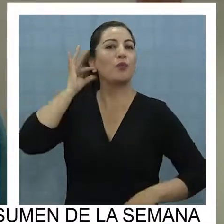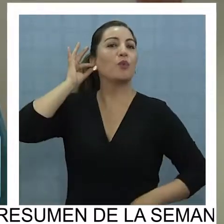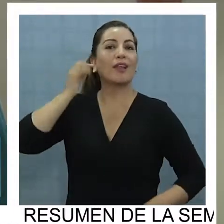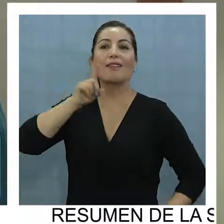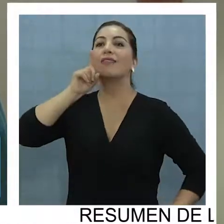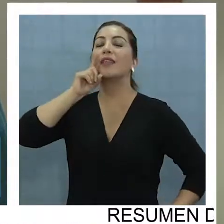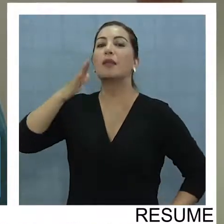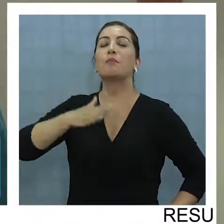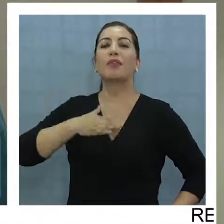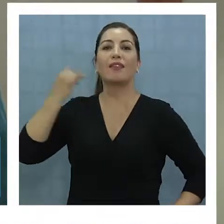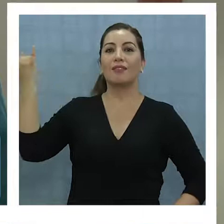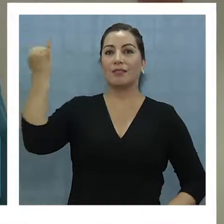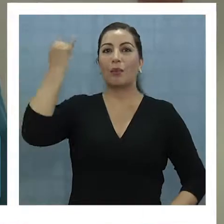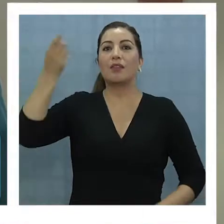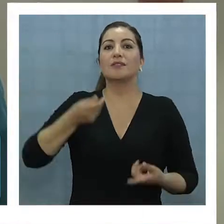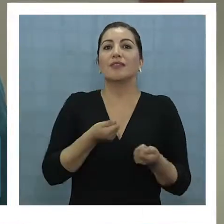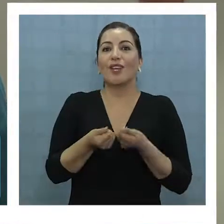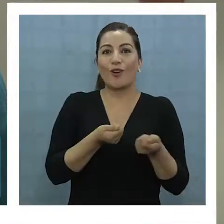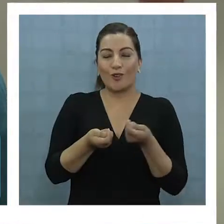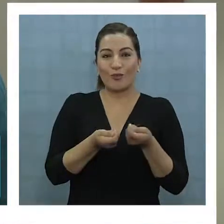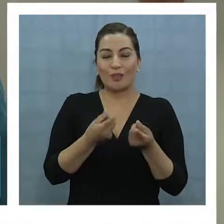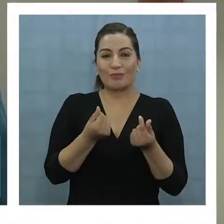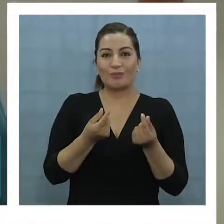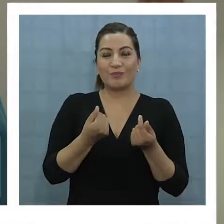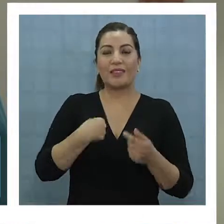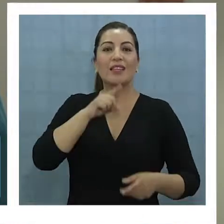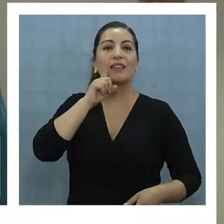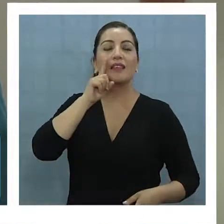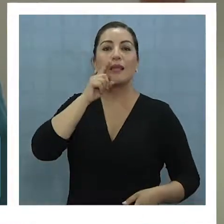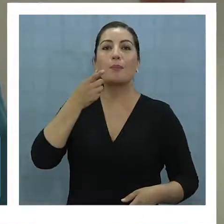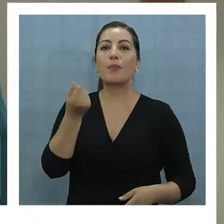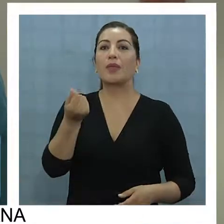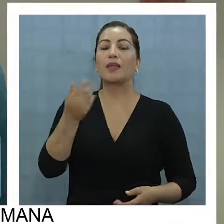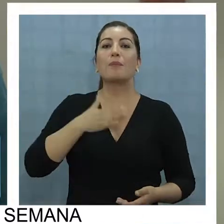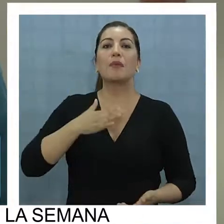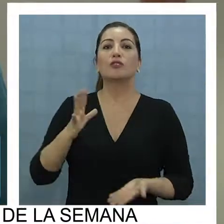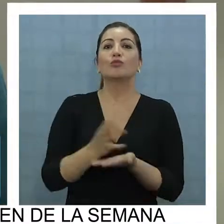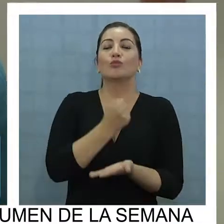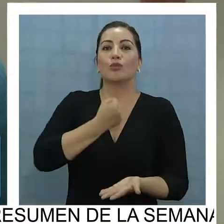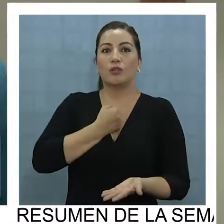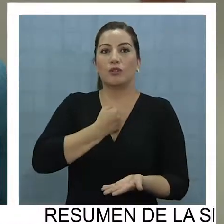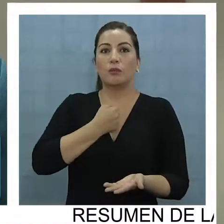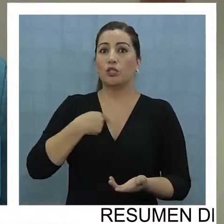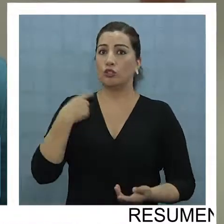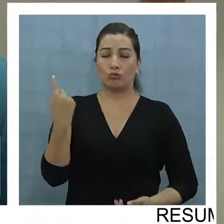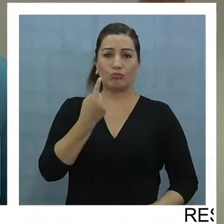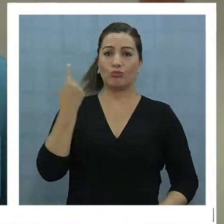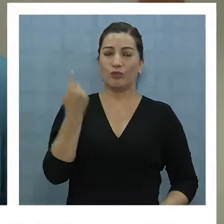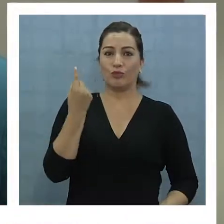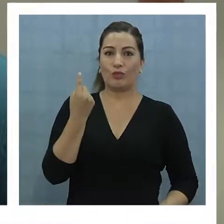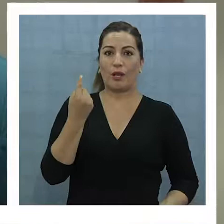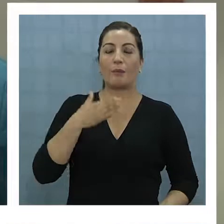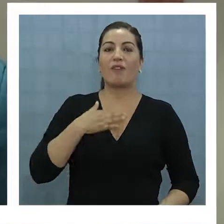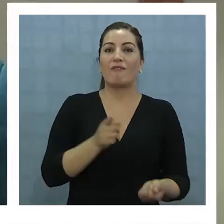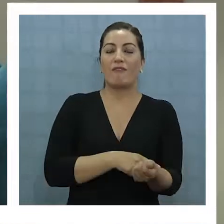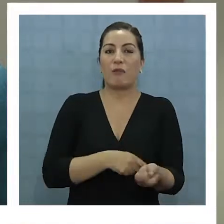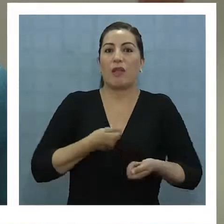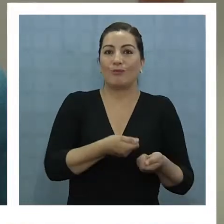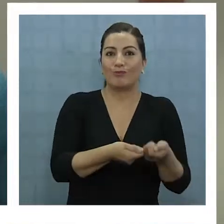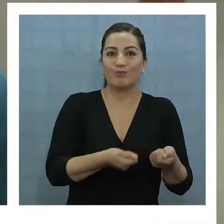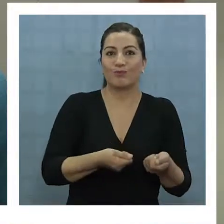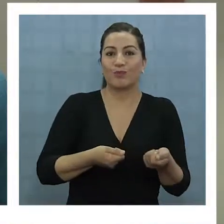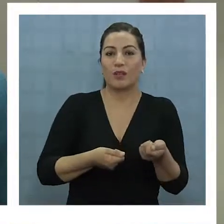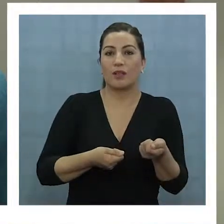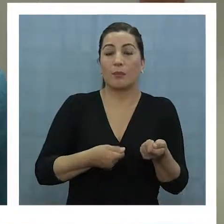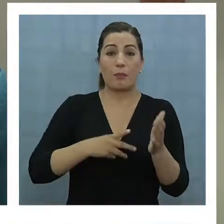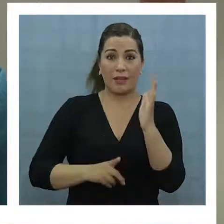mujeres de tener nuestra autonomía económica, de poder generar efectivamente nuestros ingresos propios para poder solventarnos a nosotras y a nuestras familias. Somos un aporte